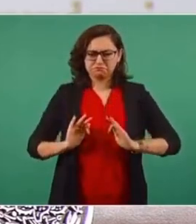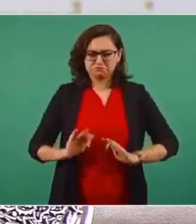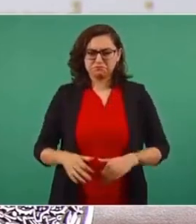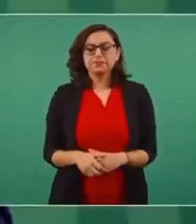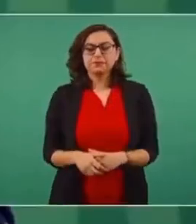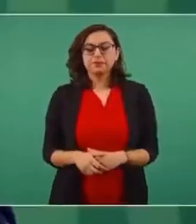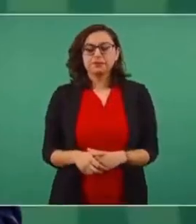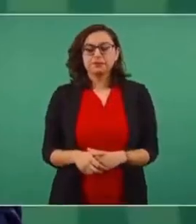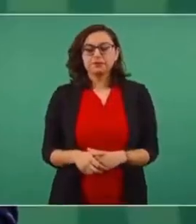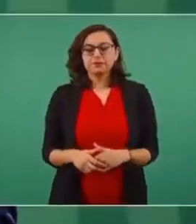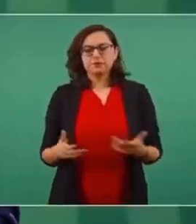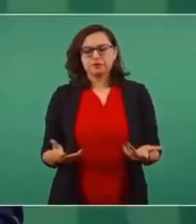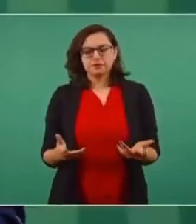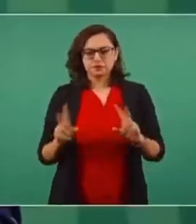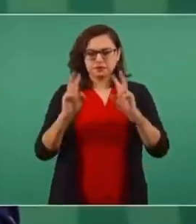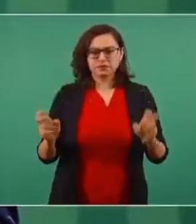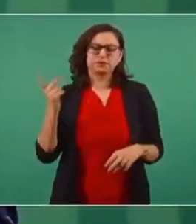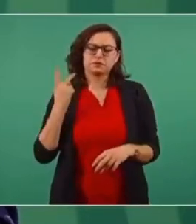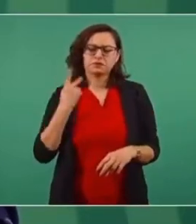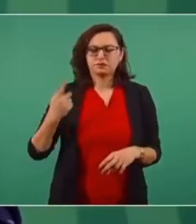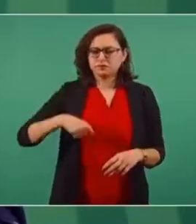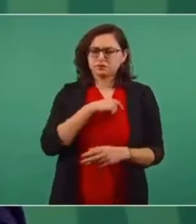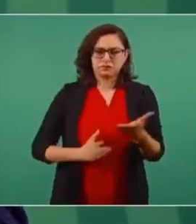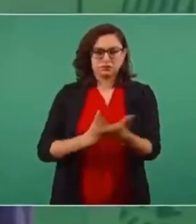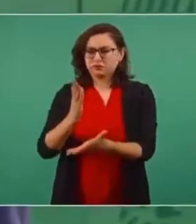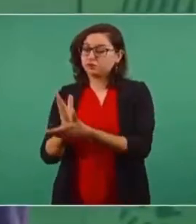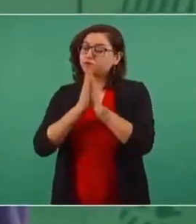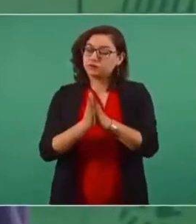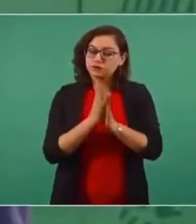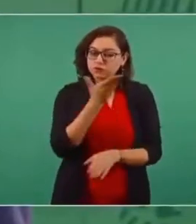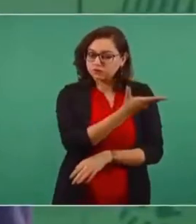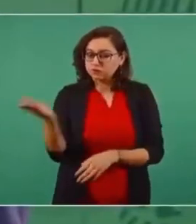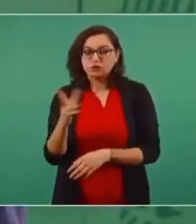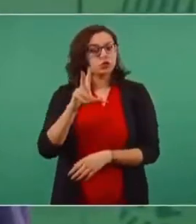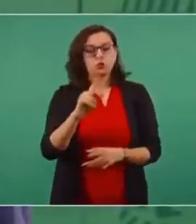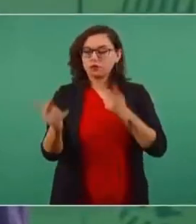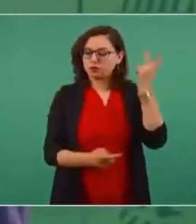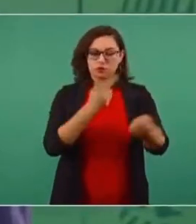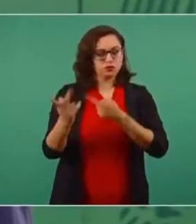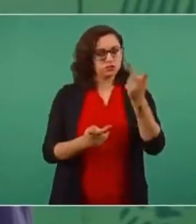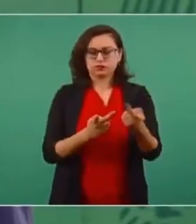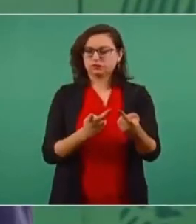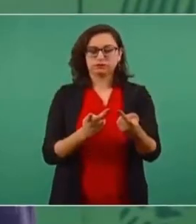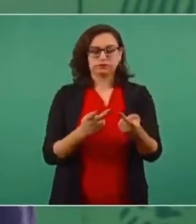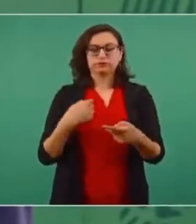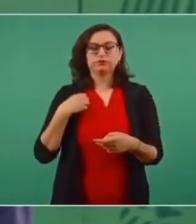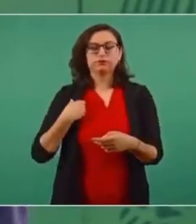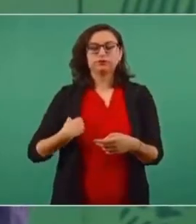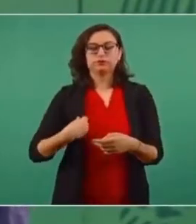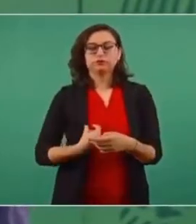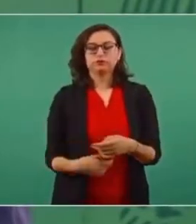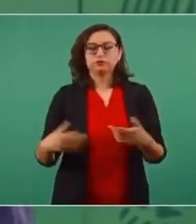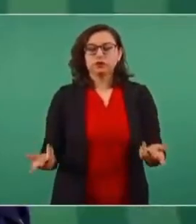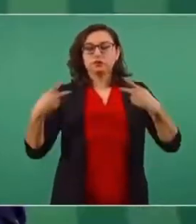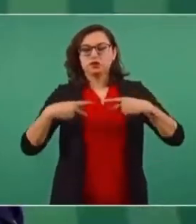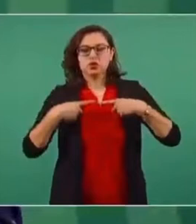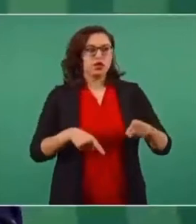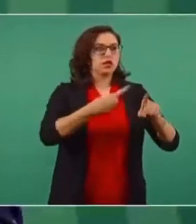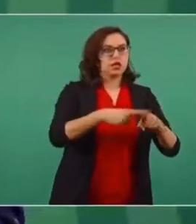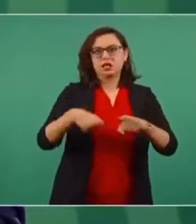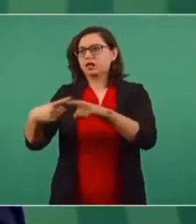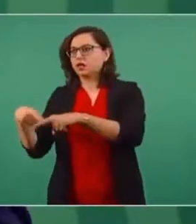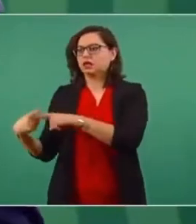Entonces, que no nos metamos a eso, que ojalá y no me pregunten sobre este tema, que no se mencione a personas,